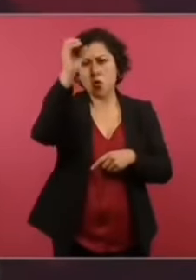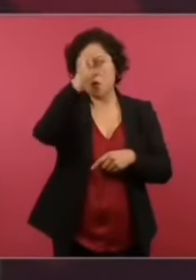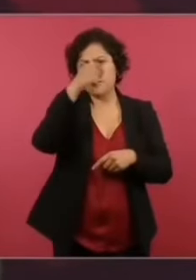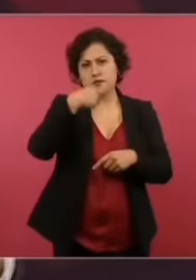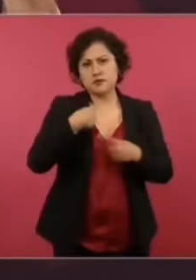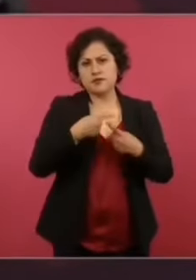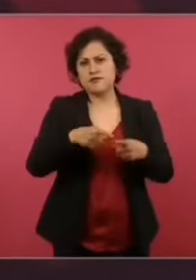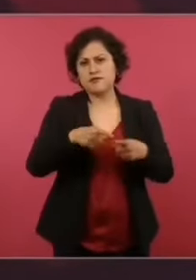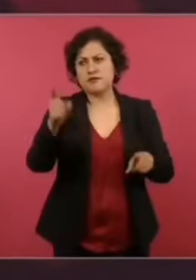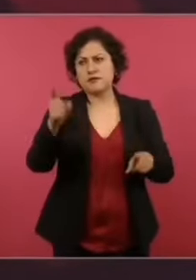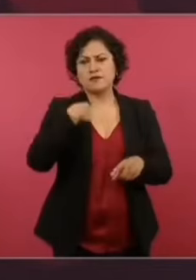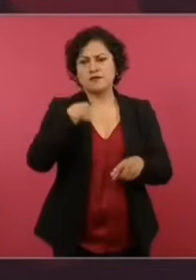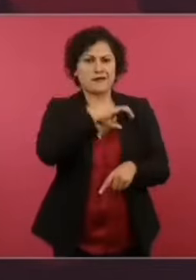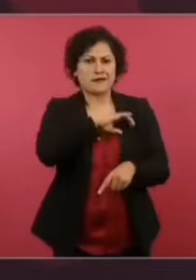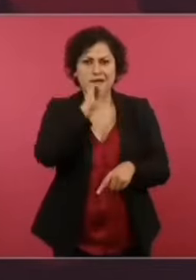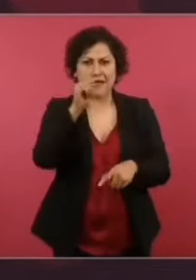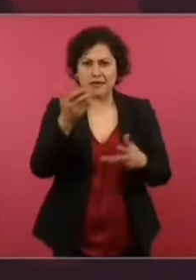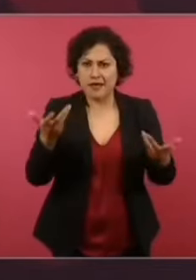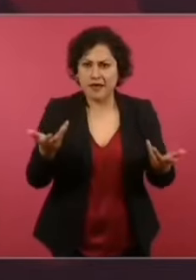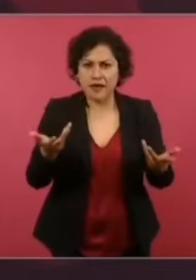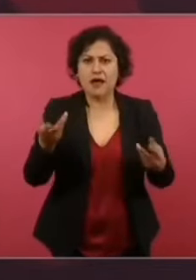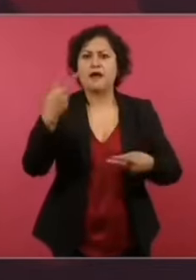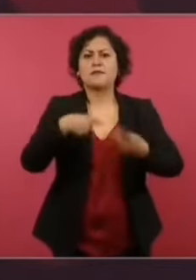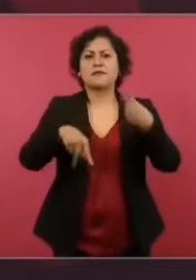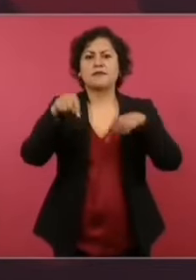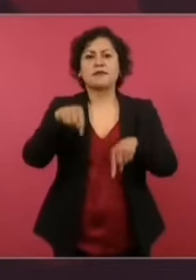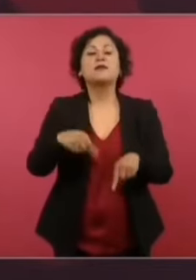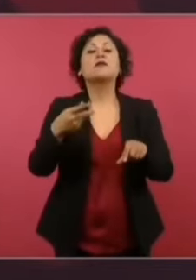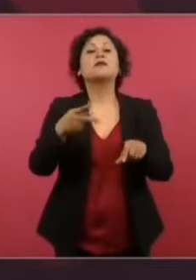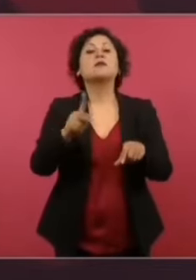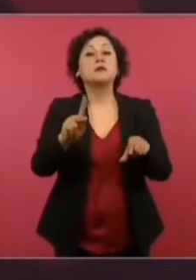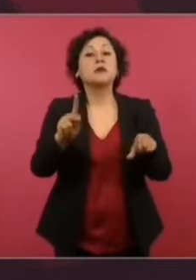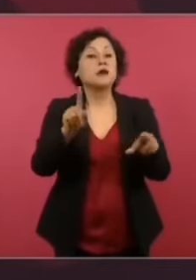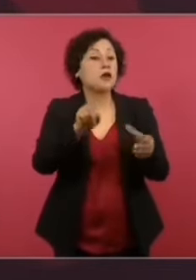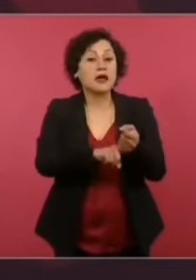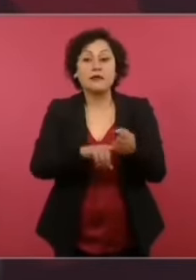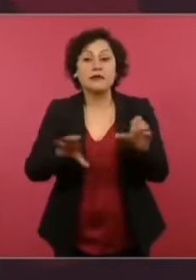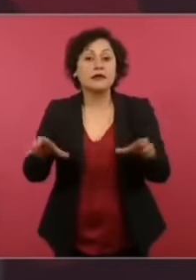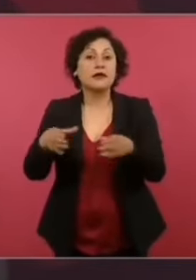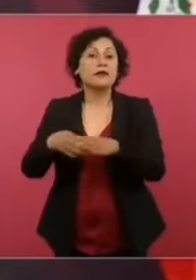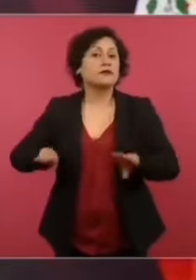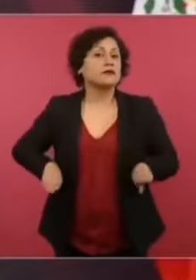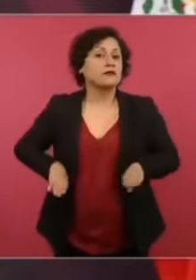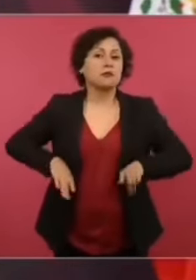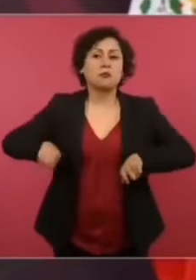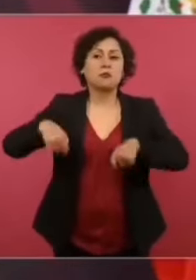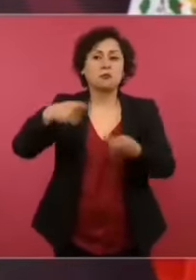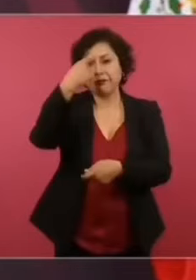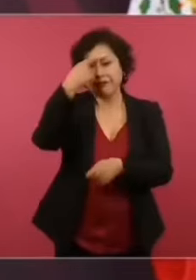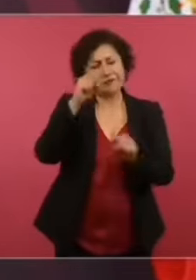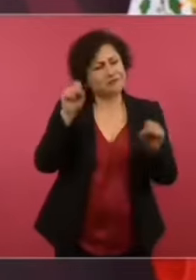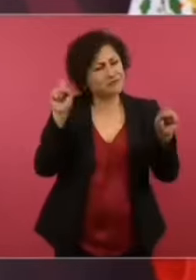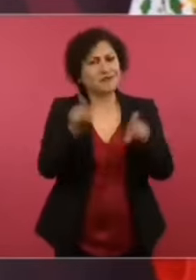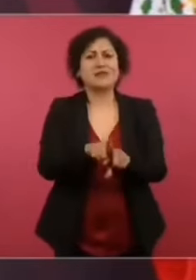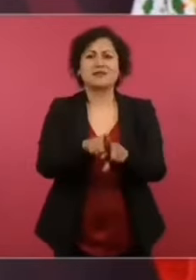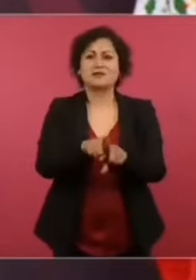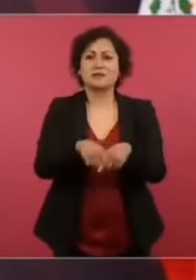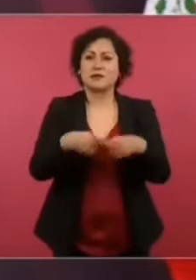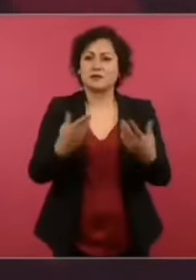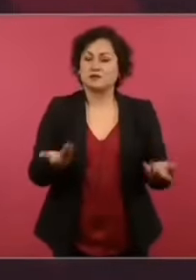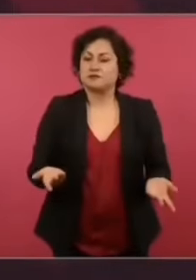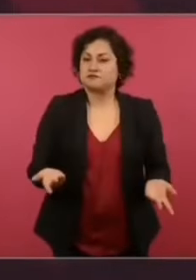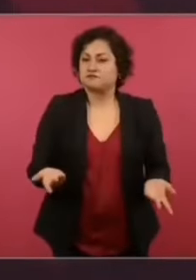y que pertenecen al bloque conservador. Que desde luego